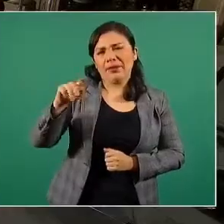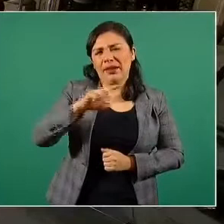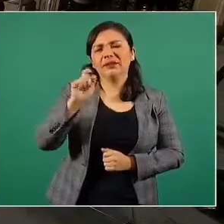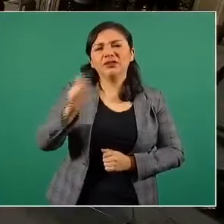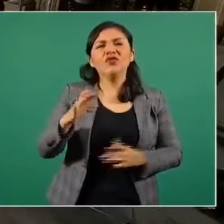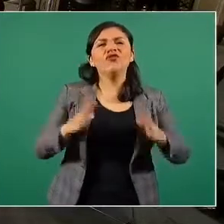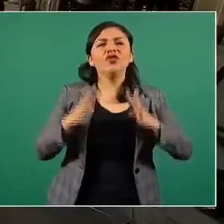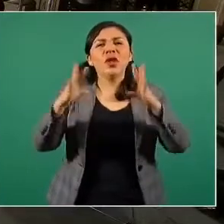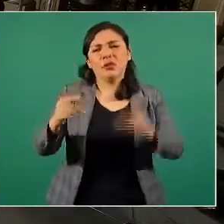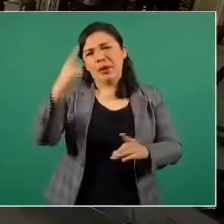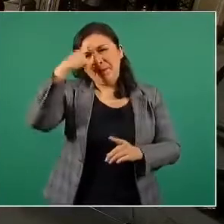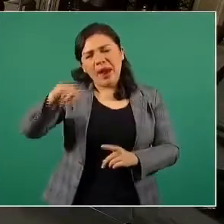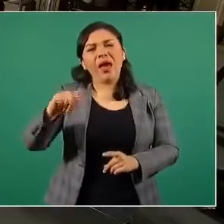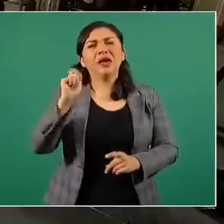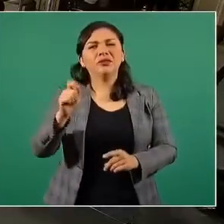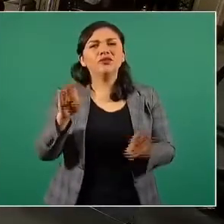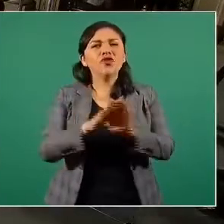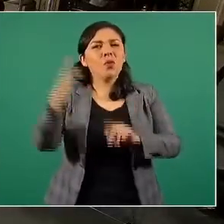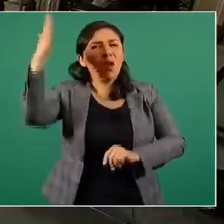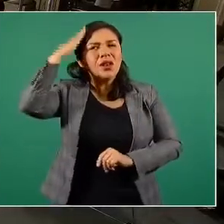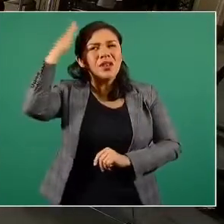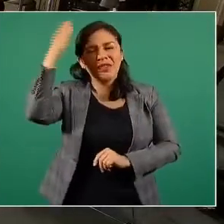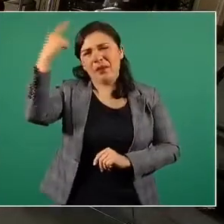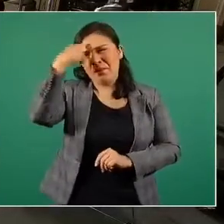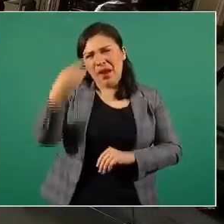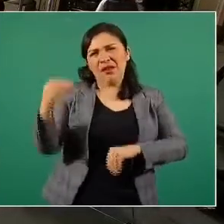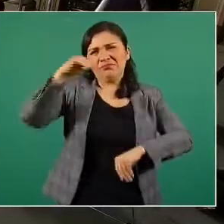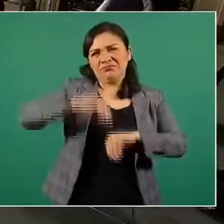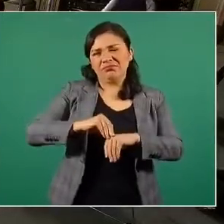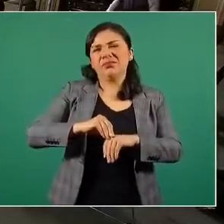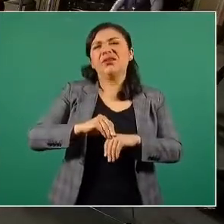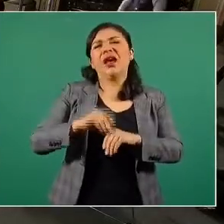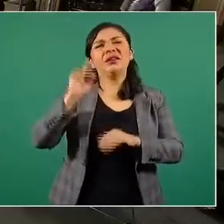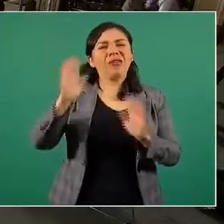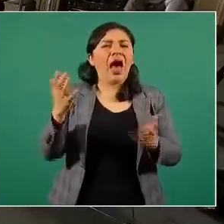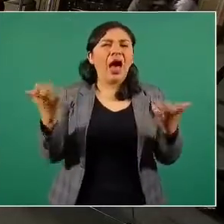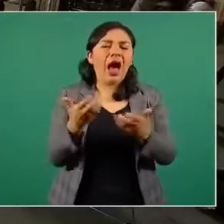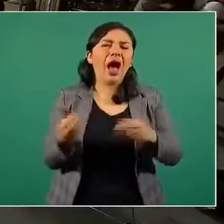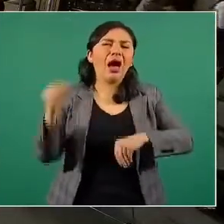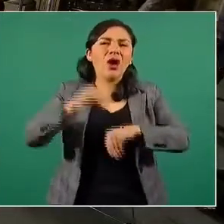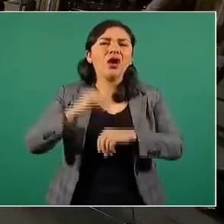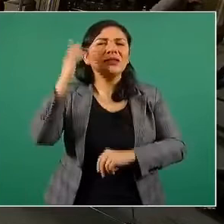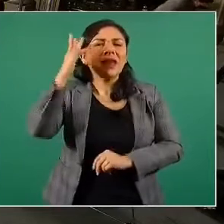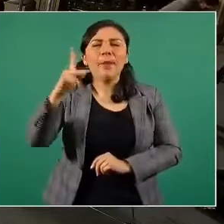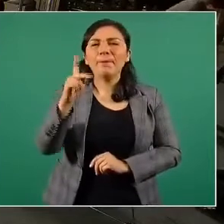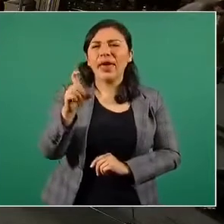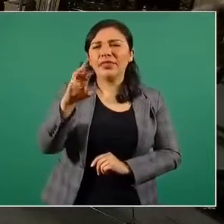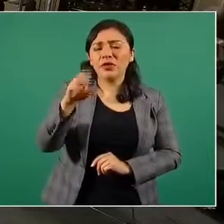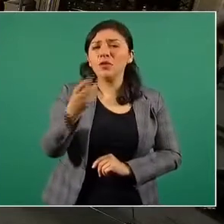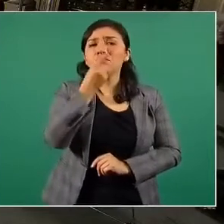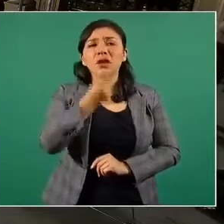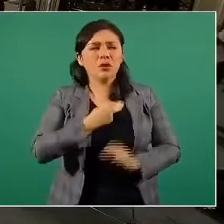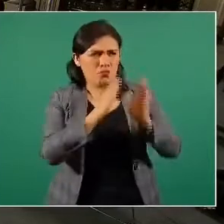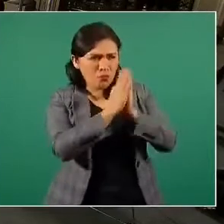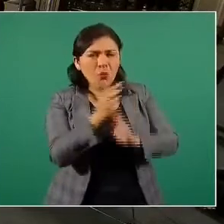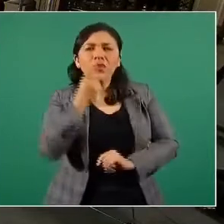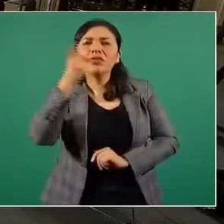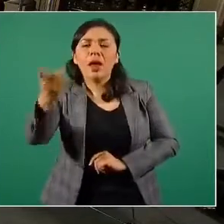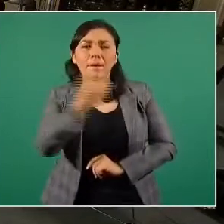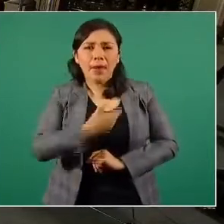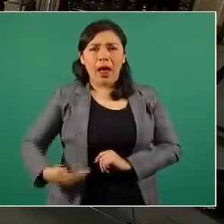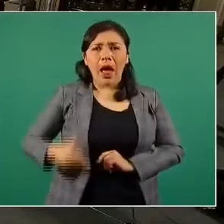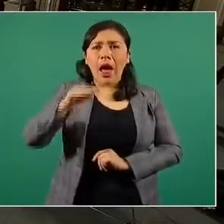opositor a la depredación ya consumada del Cerro de San Pedro, me pidieron que le dijera al presidente López Obrador